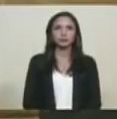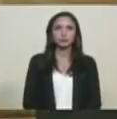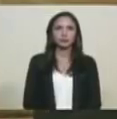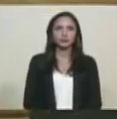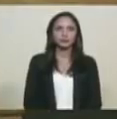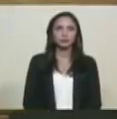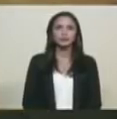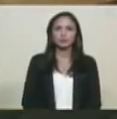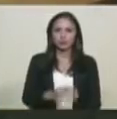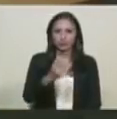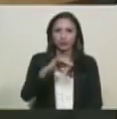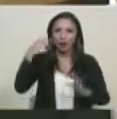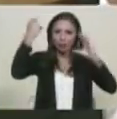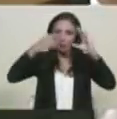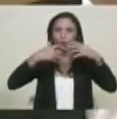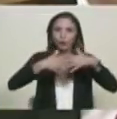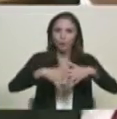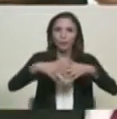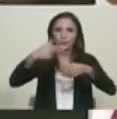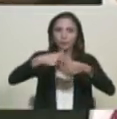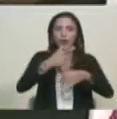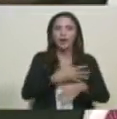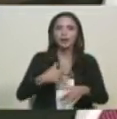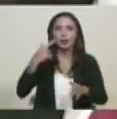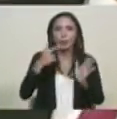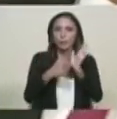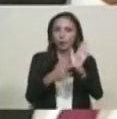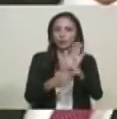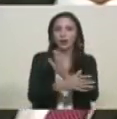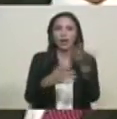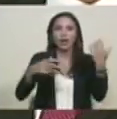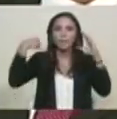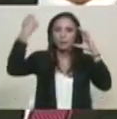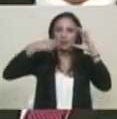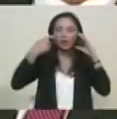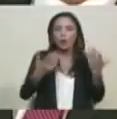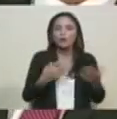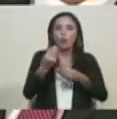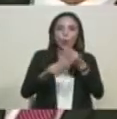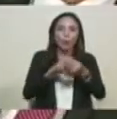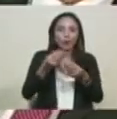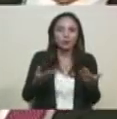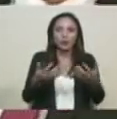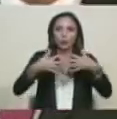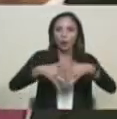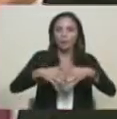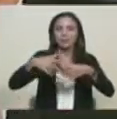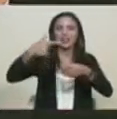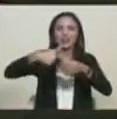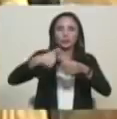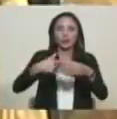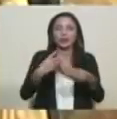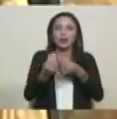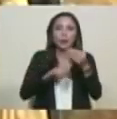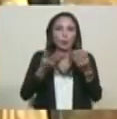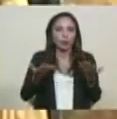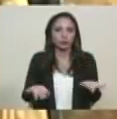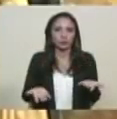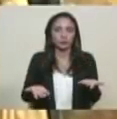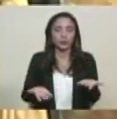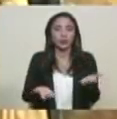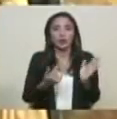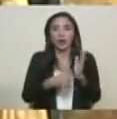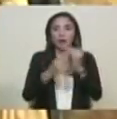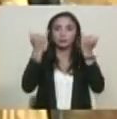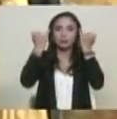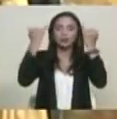Están los videos de PDVSA. Yo quiero mostrarles a ustedes qué quiero hacer con el tema de la gasolina. Yo